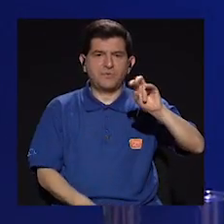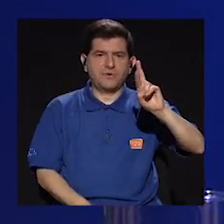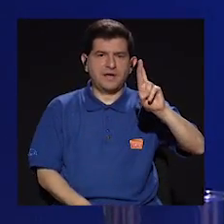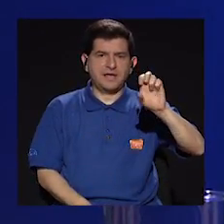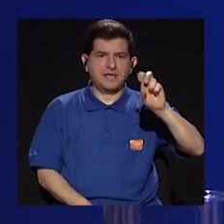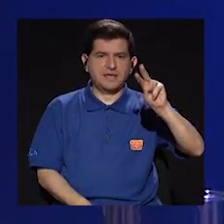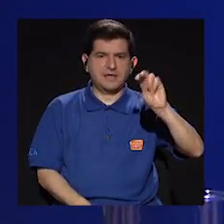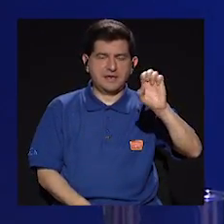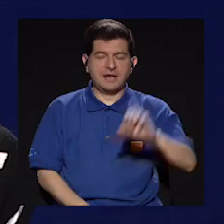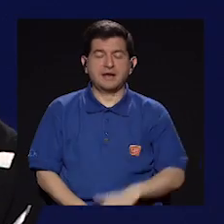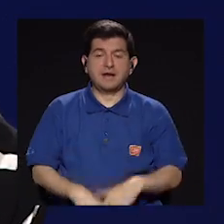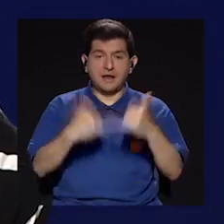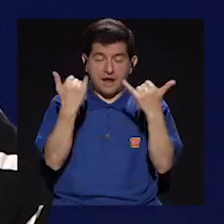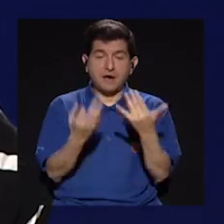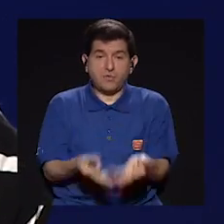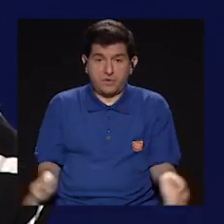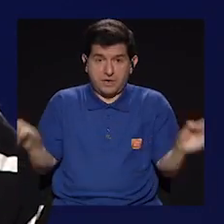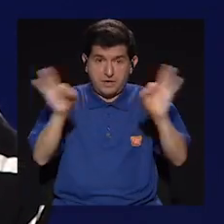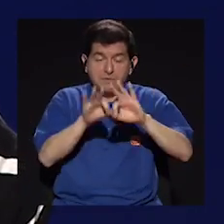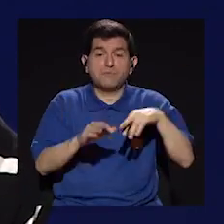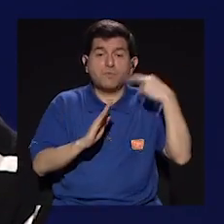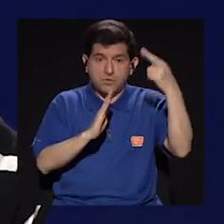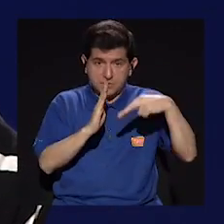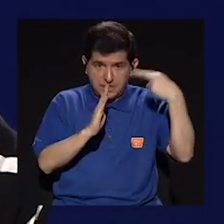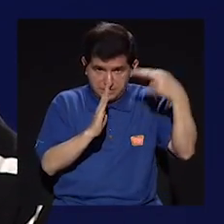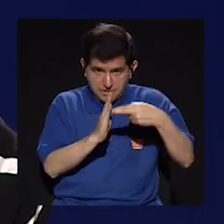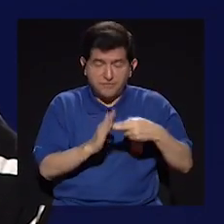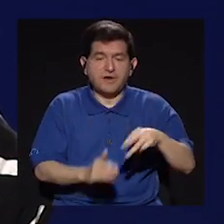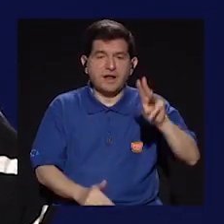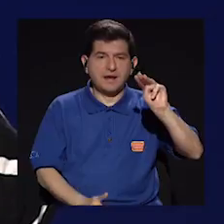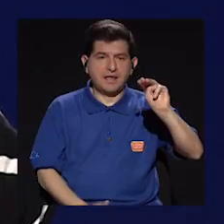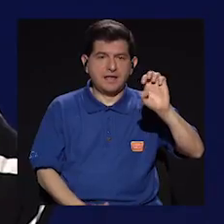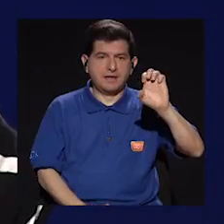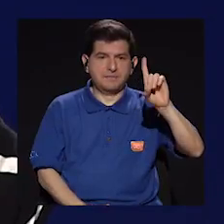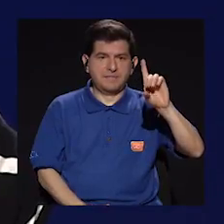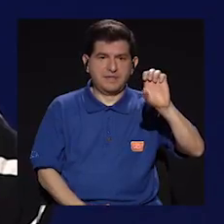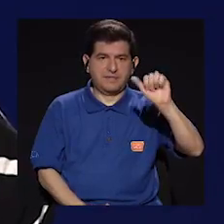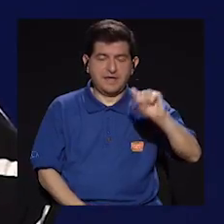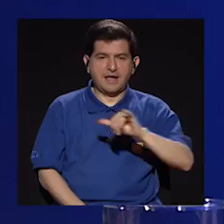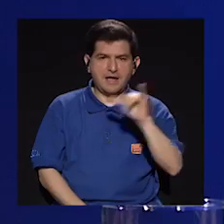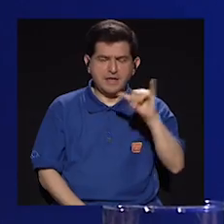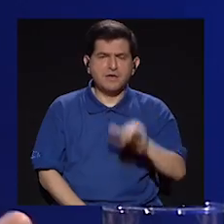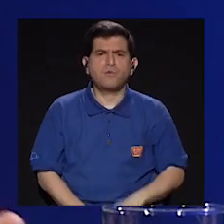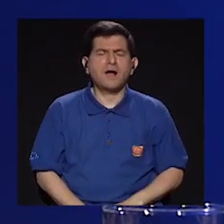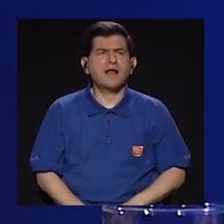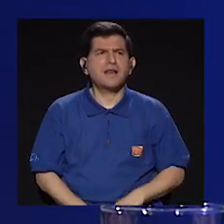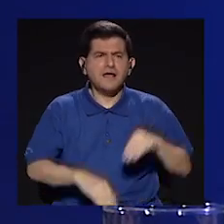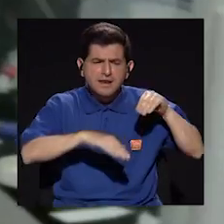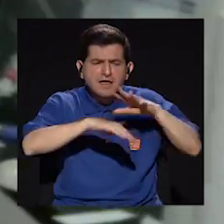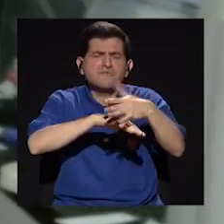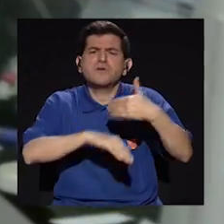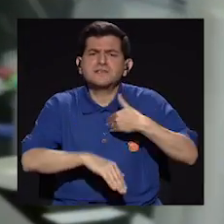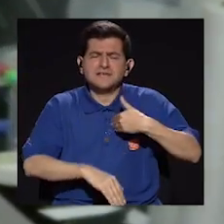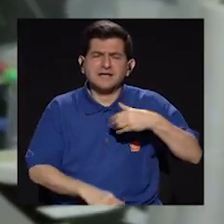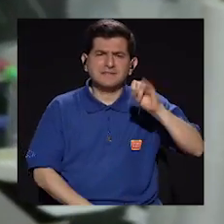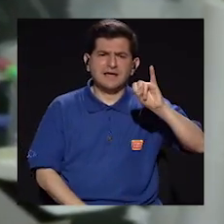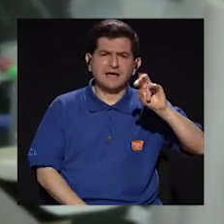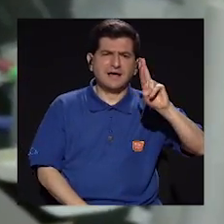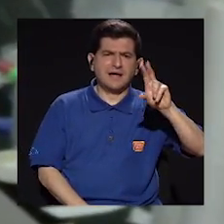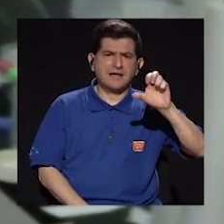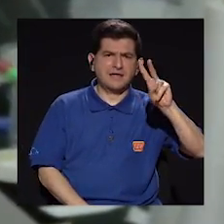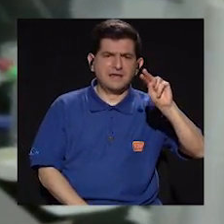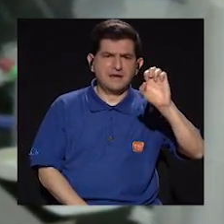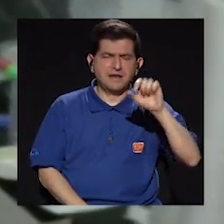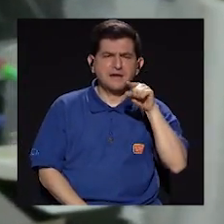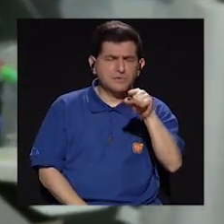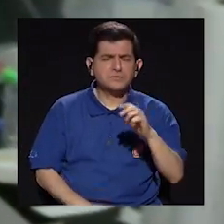ahora sea protagónico en Medea, sino también de Irene como tal con Medea. Porque recuerdo que me habías mencionado